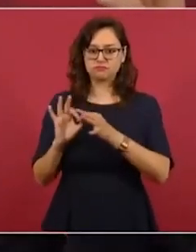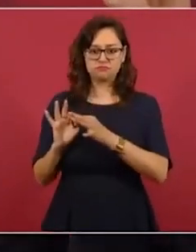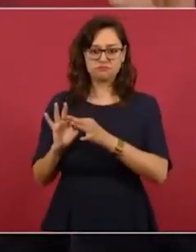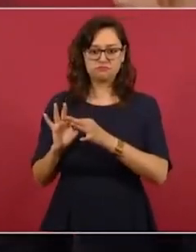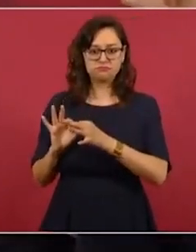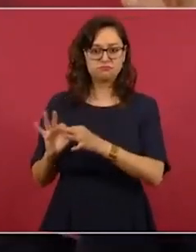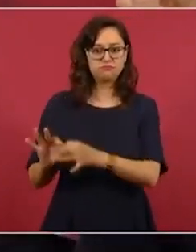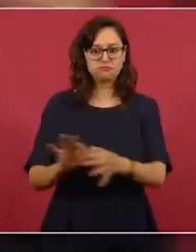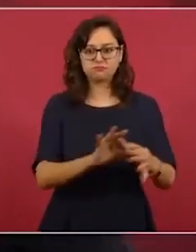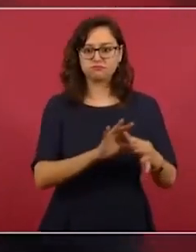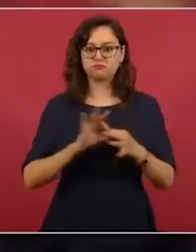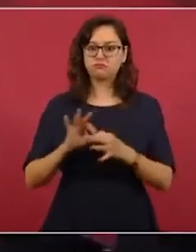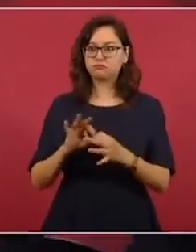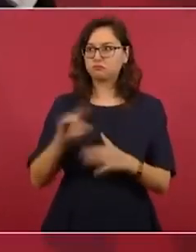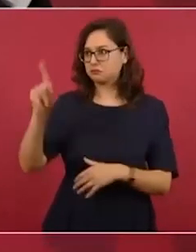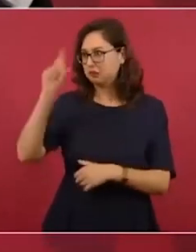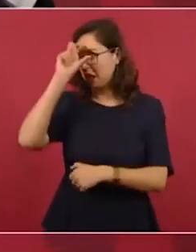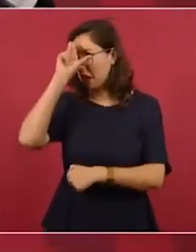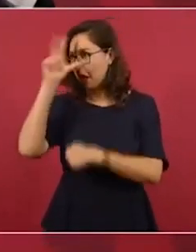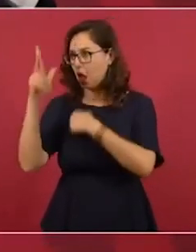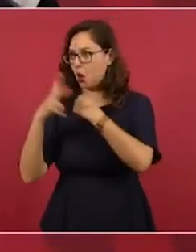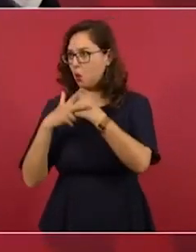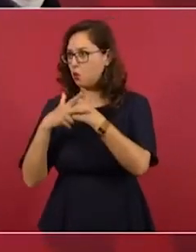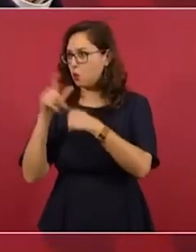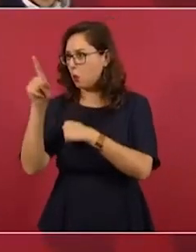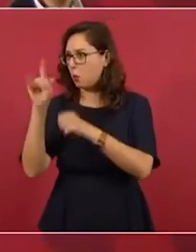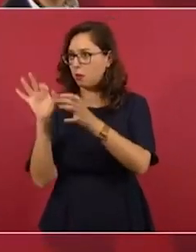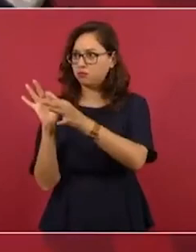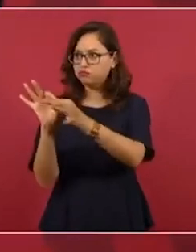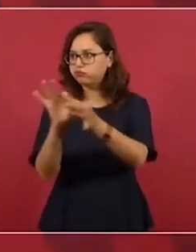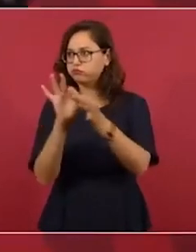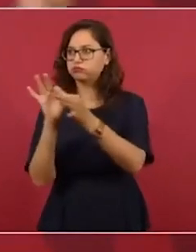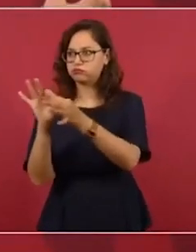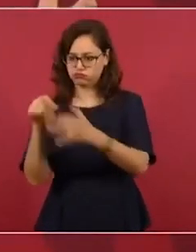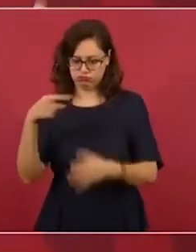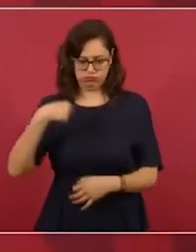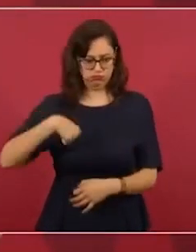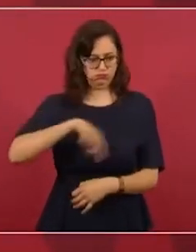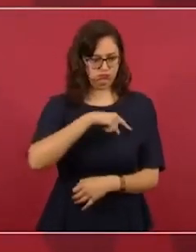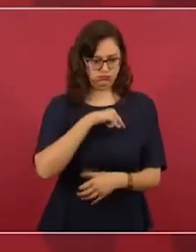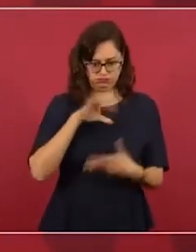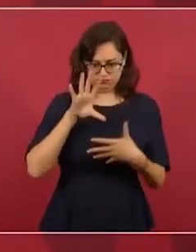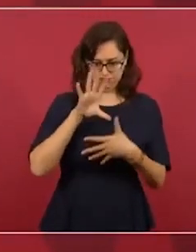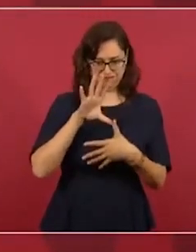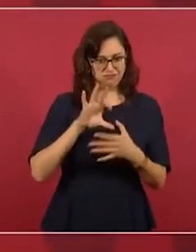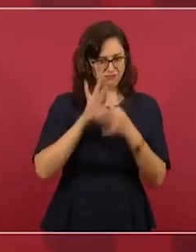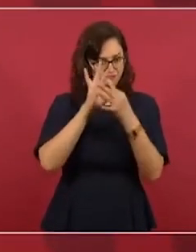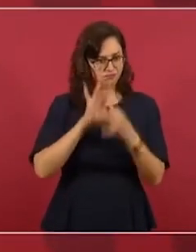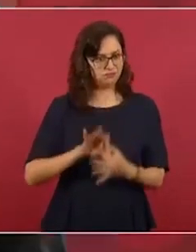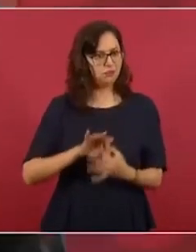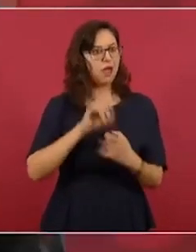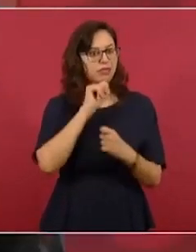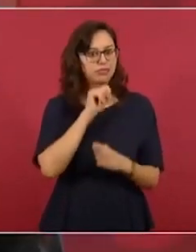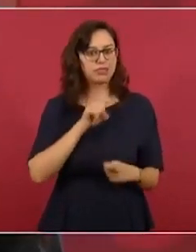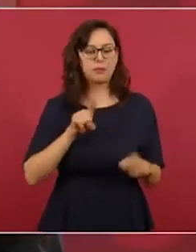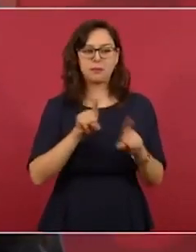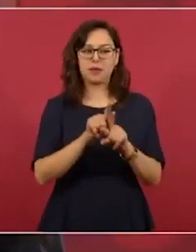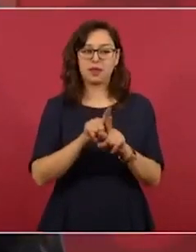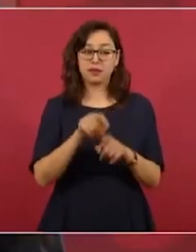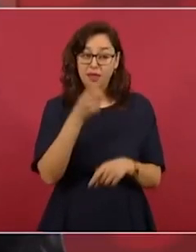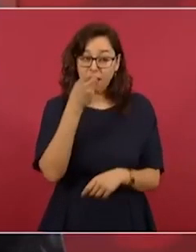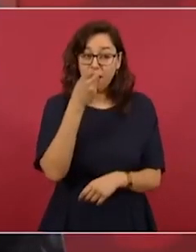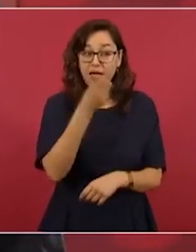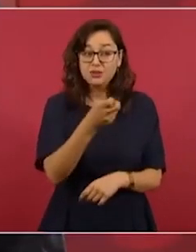comunidad económica europea como la Unión Europea y fortalecernos como región eso es un gran legado